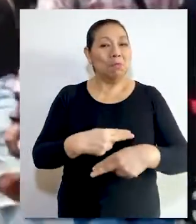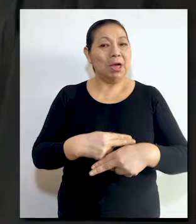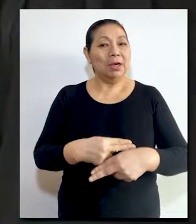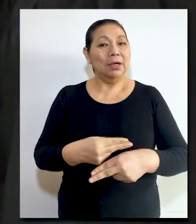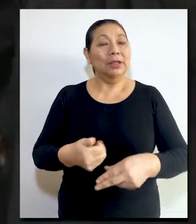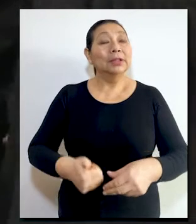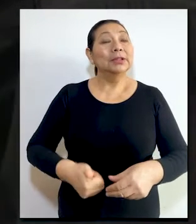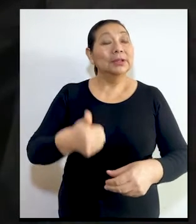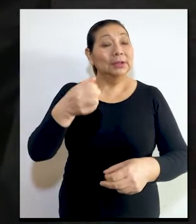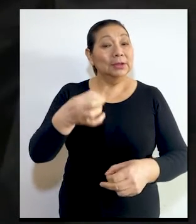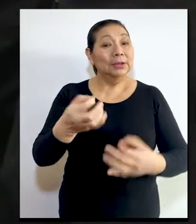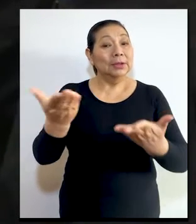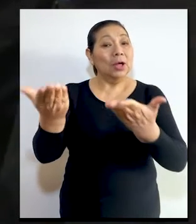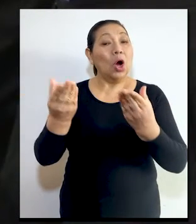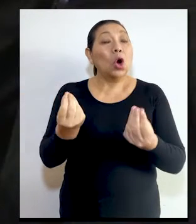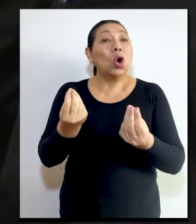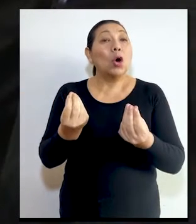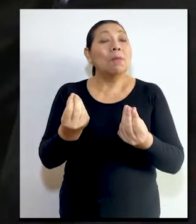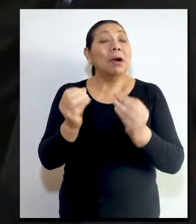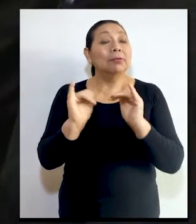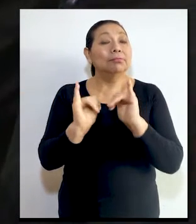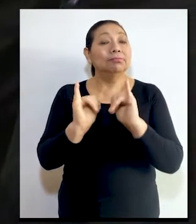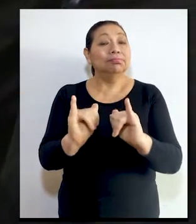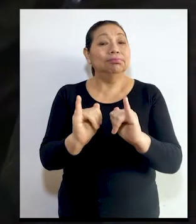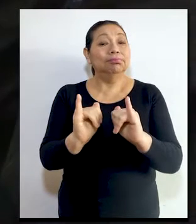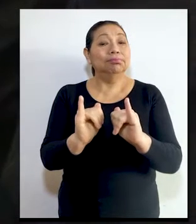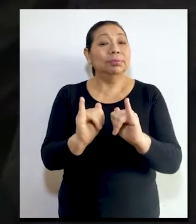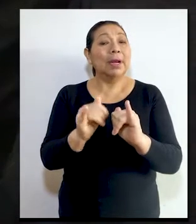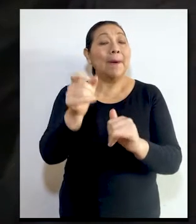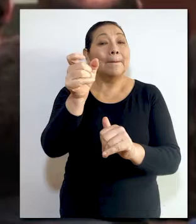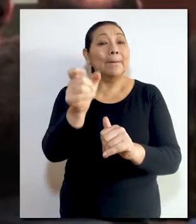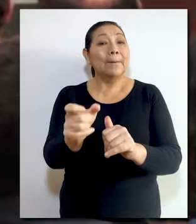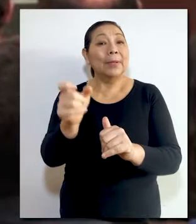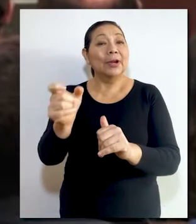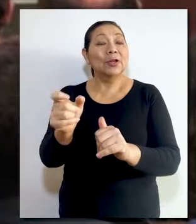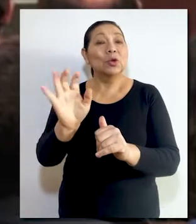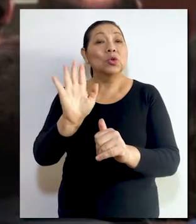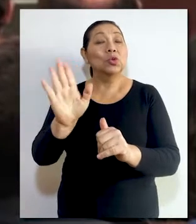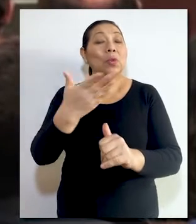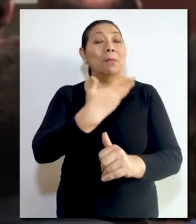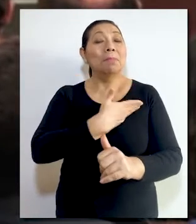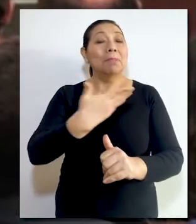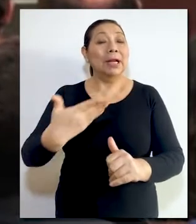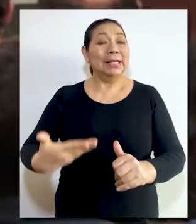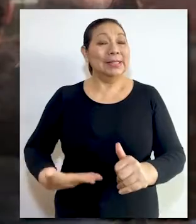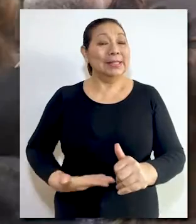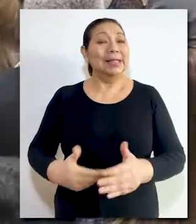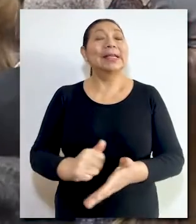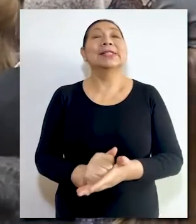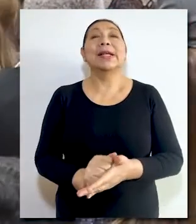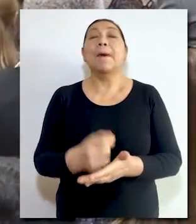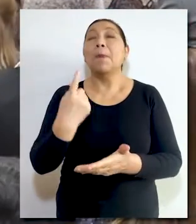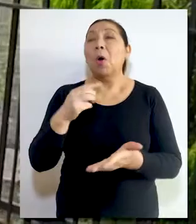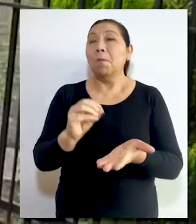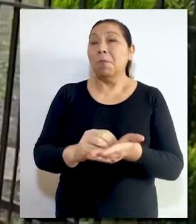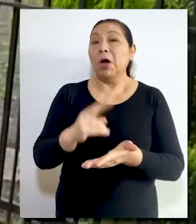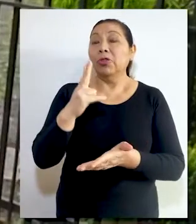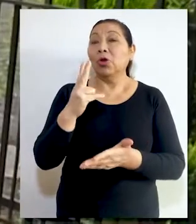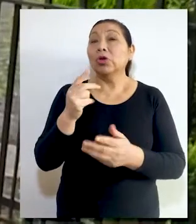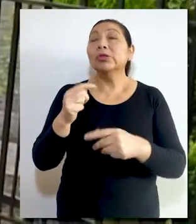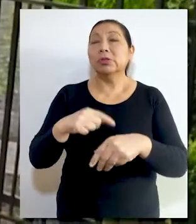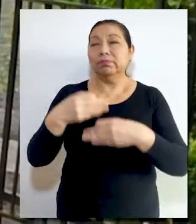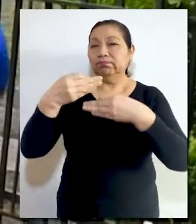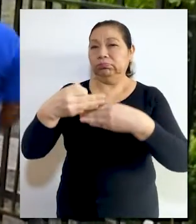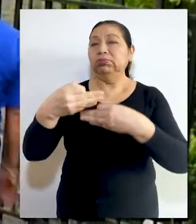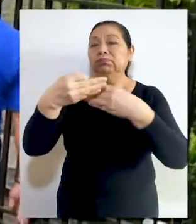Humanos. La Corte define esta figura como la permanencia en el cargo de la persona que ejerza la presidencia de la República por más